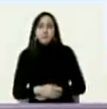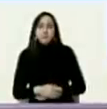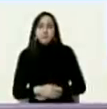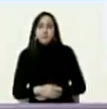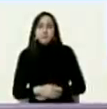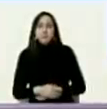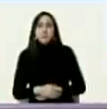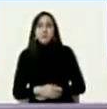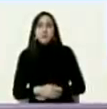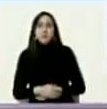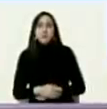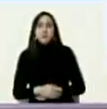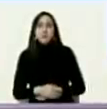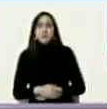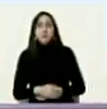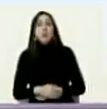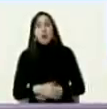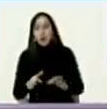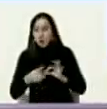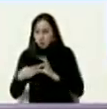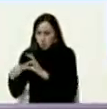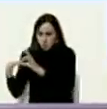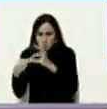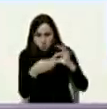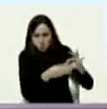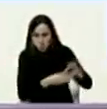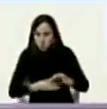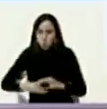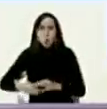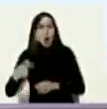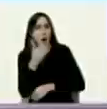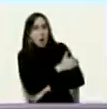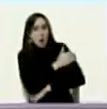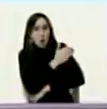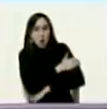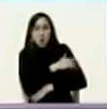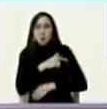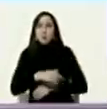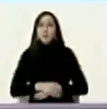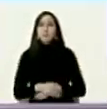unitaria de oposición de